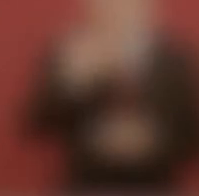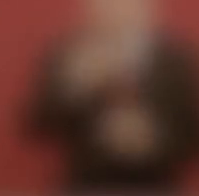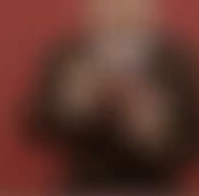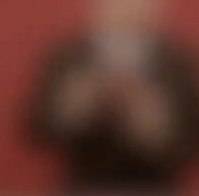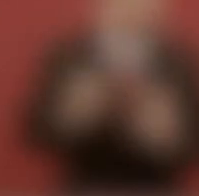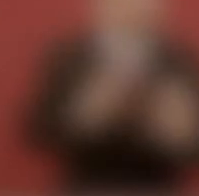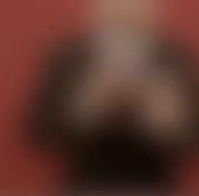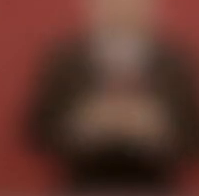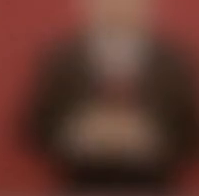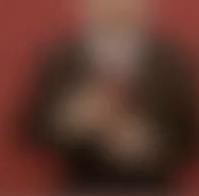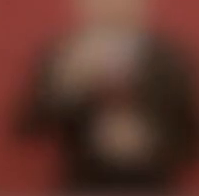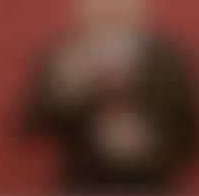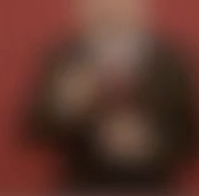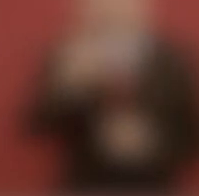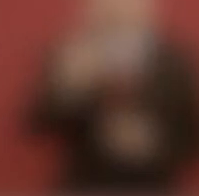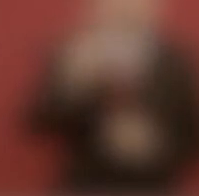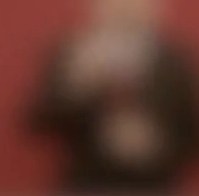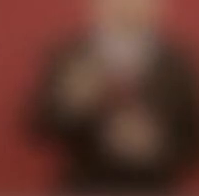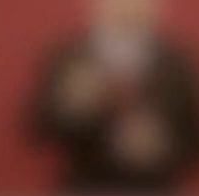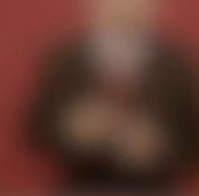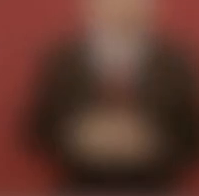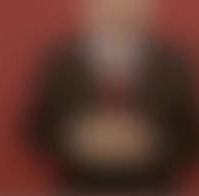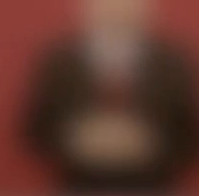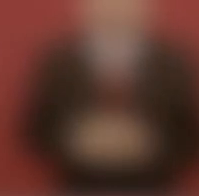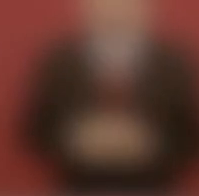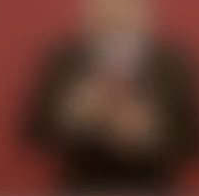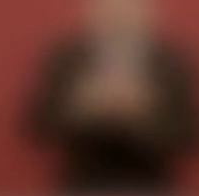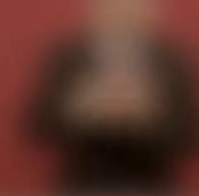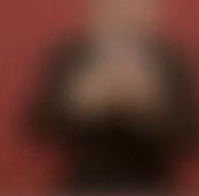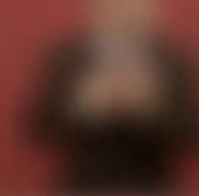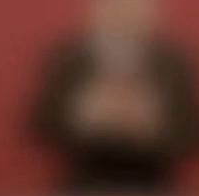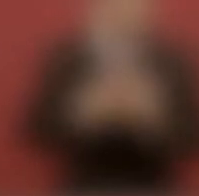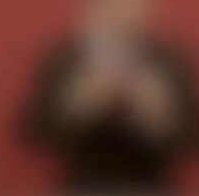Lo que tenemos que hacer es seguir